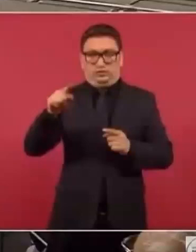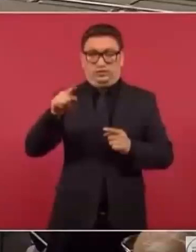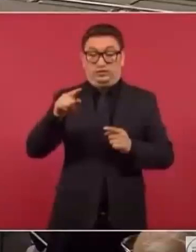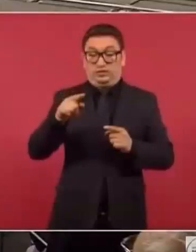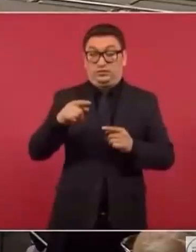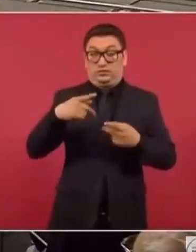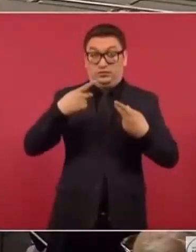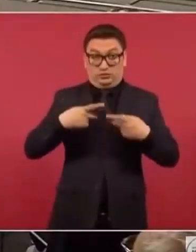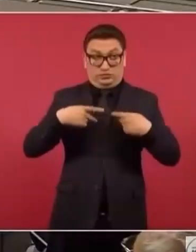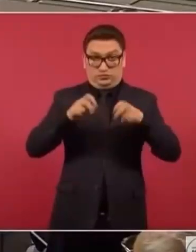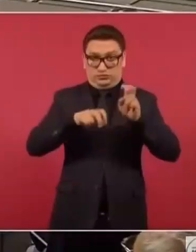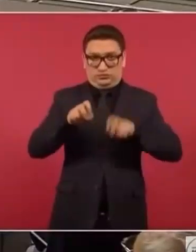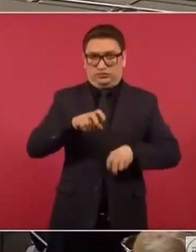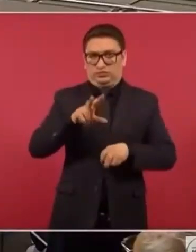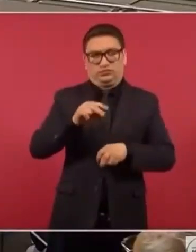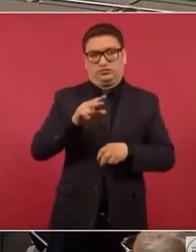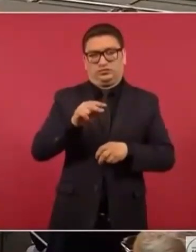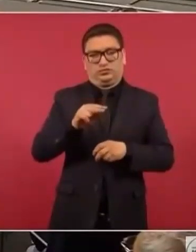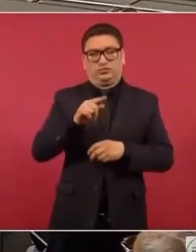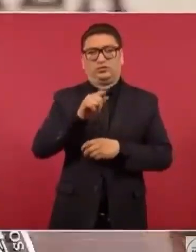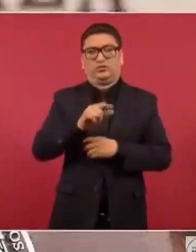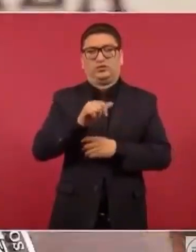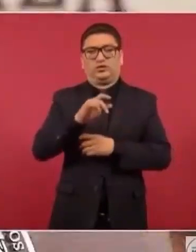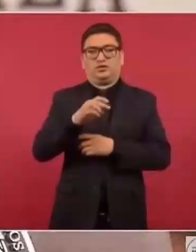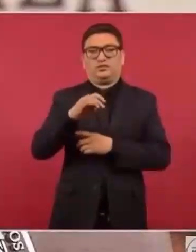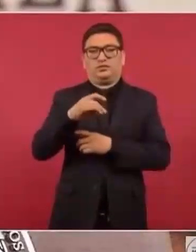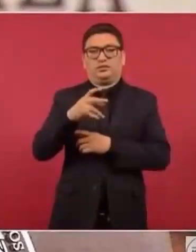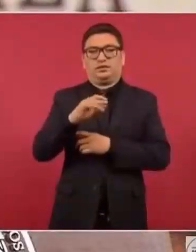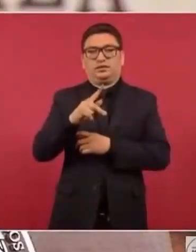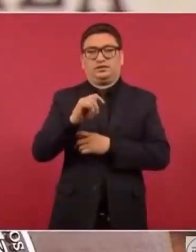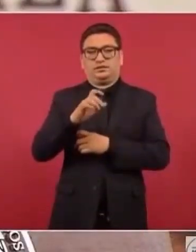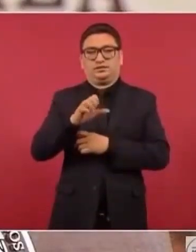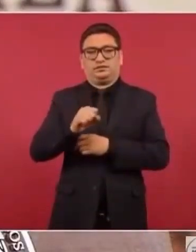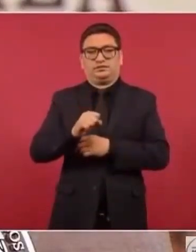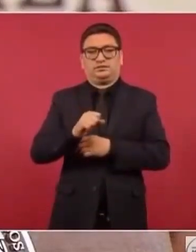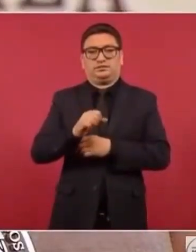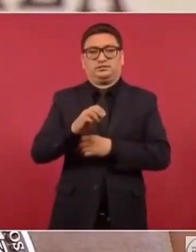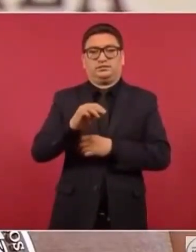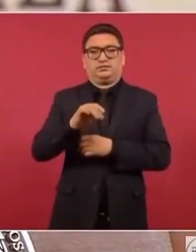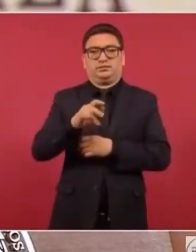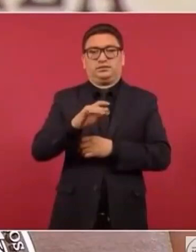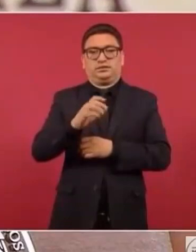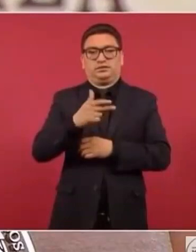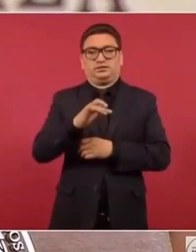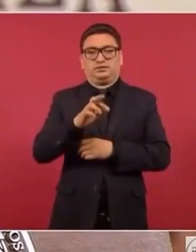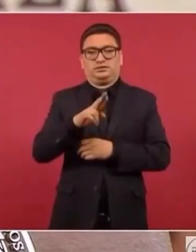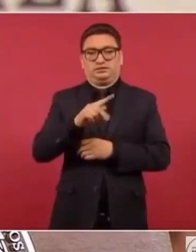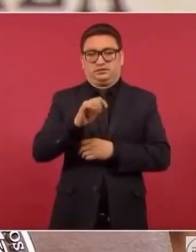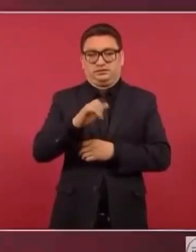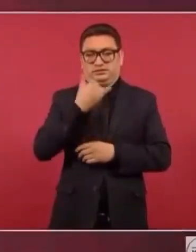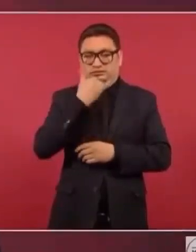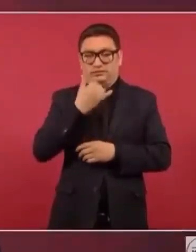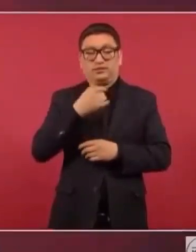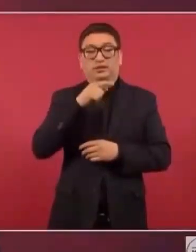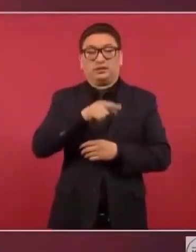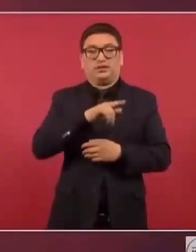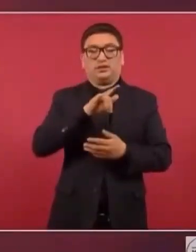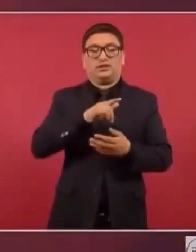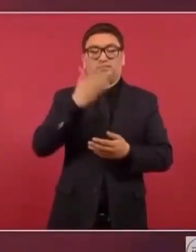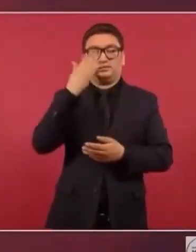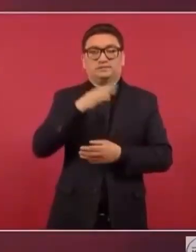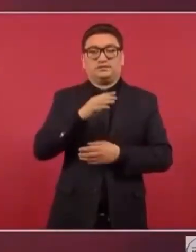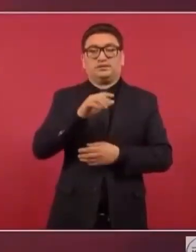de la aerolínea Manicharters, que despegó del Aeropuerto